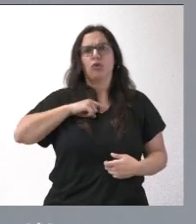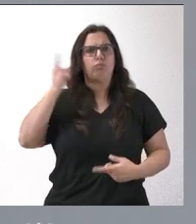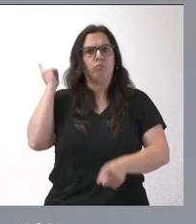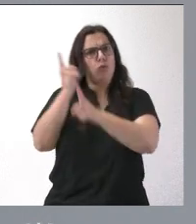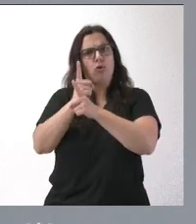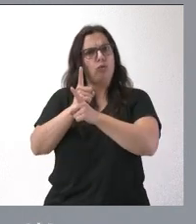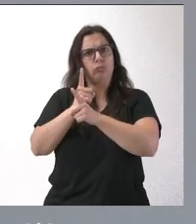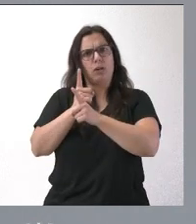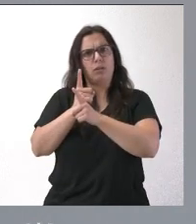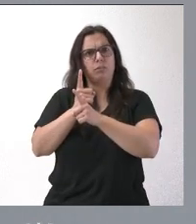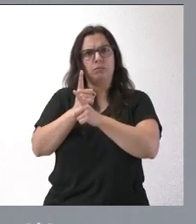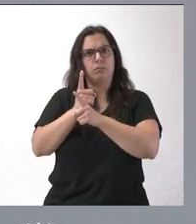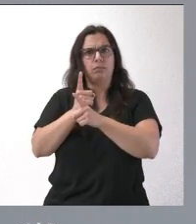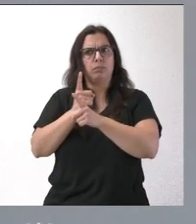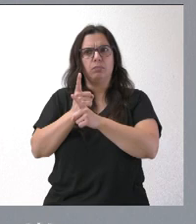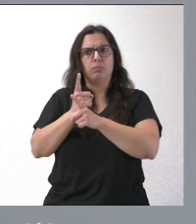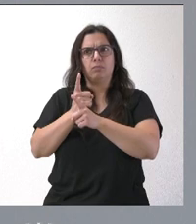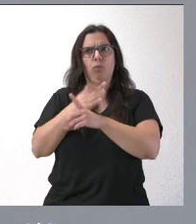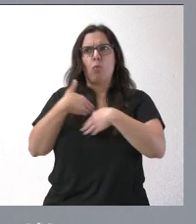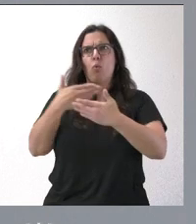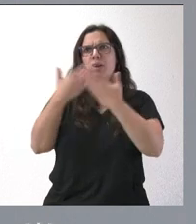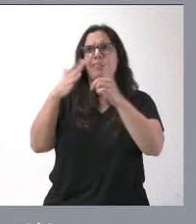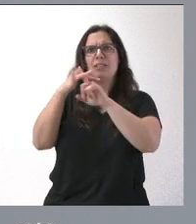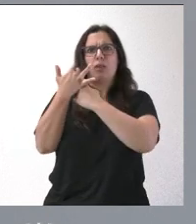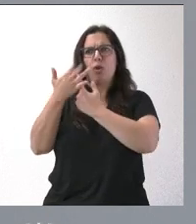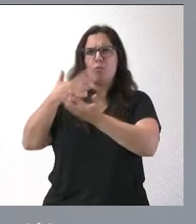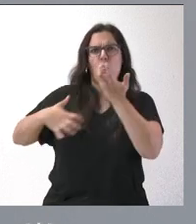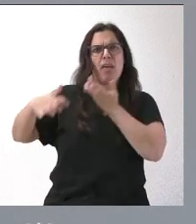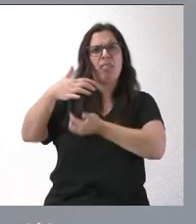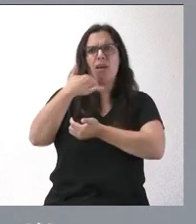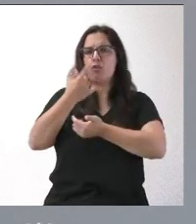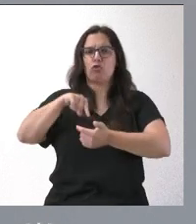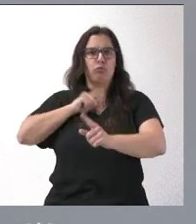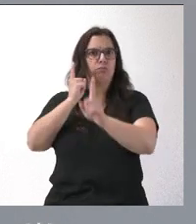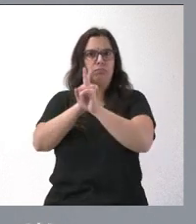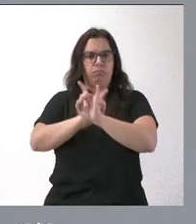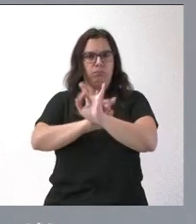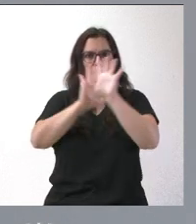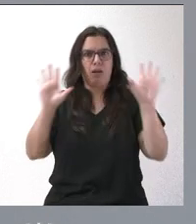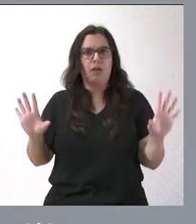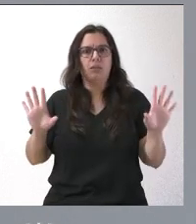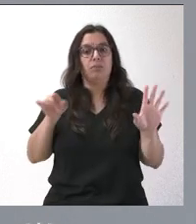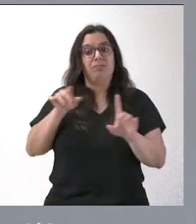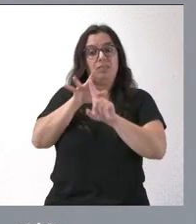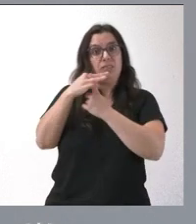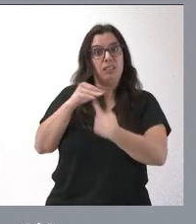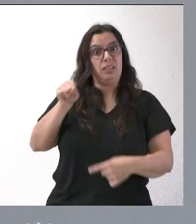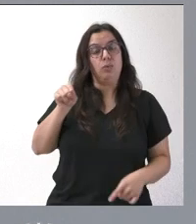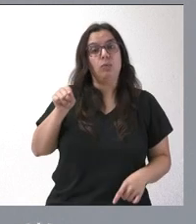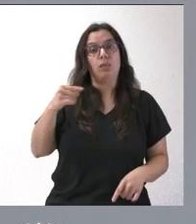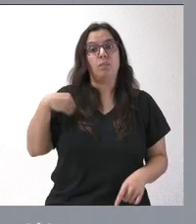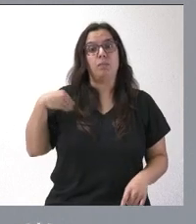cualquier acto que pueda llevar a aparejada a cualquier tipo de violencia. Esos sucesos de